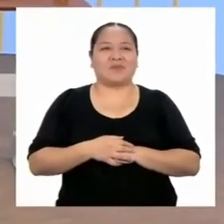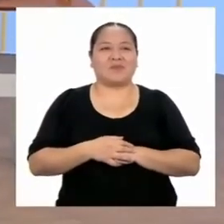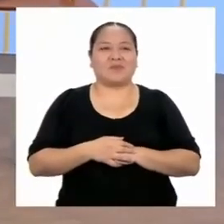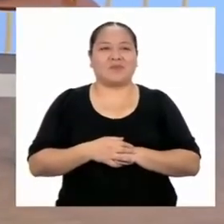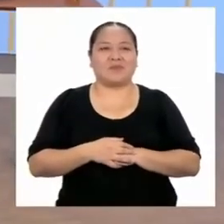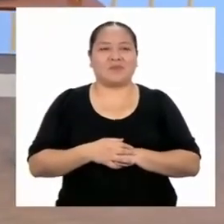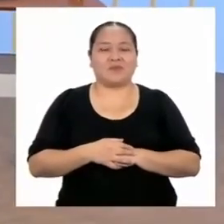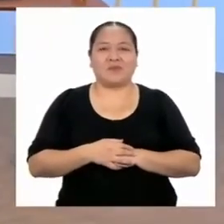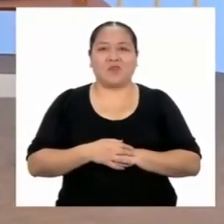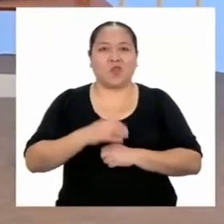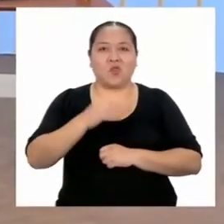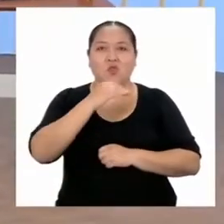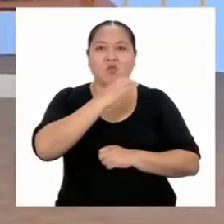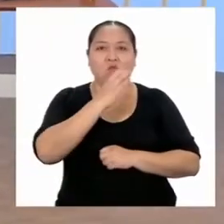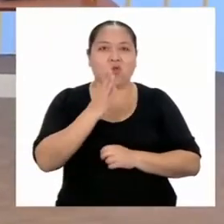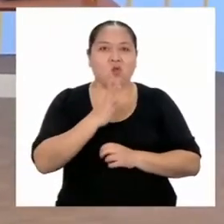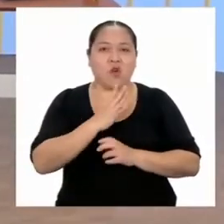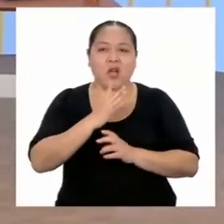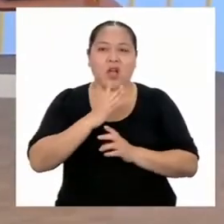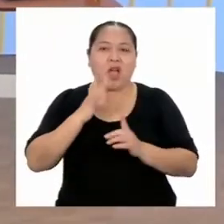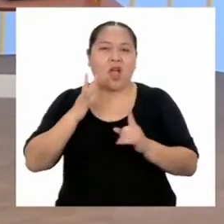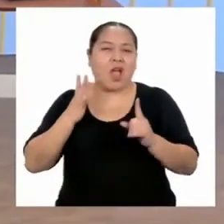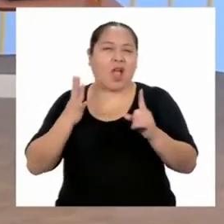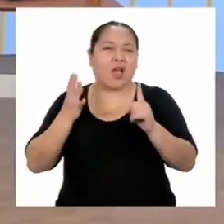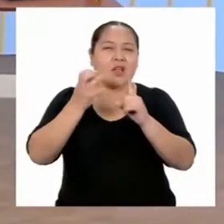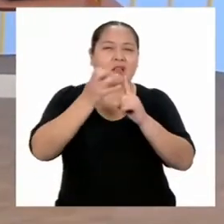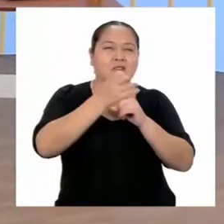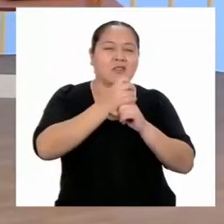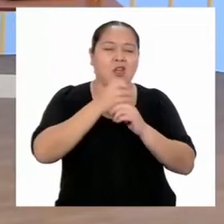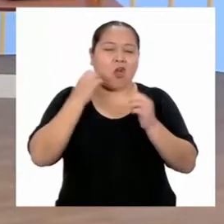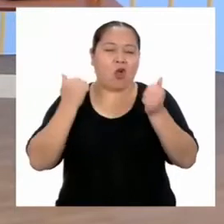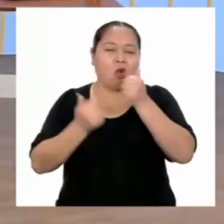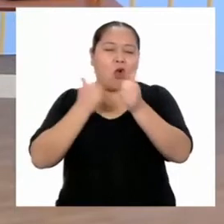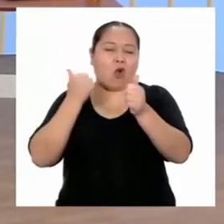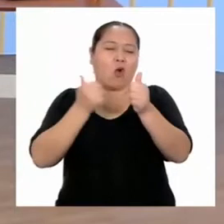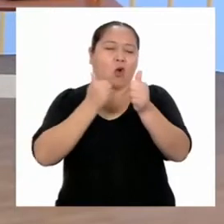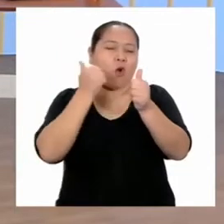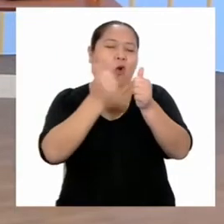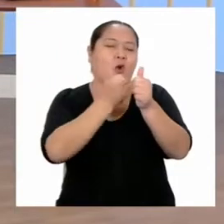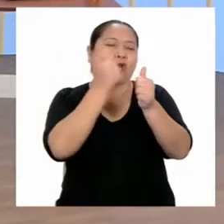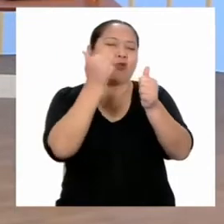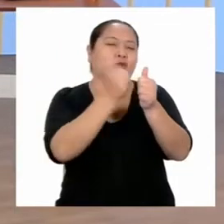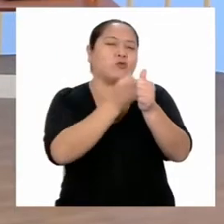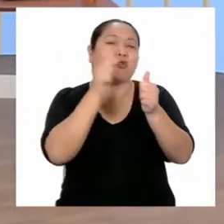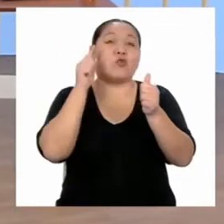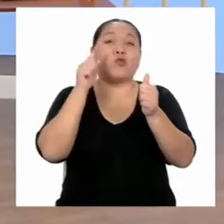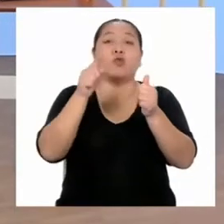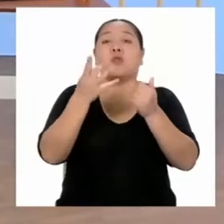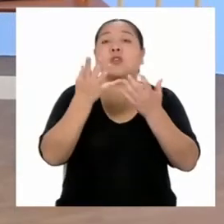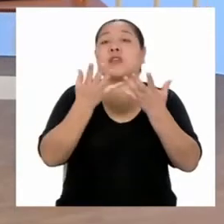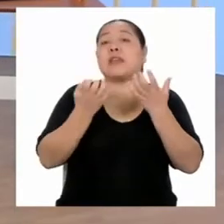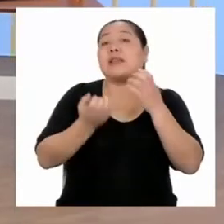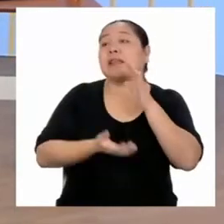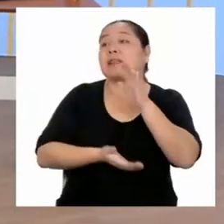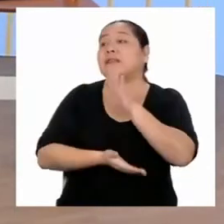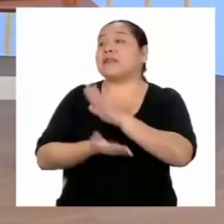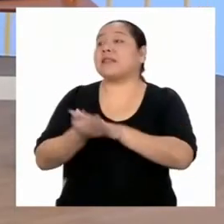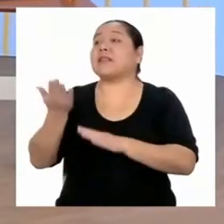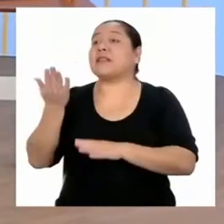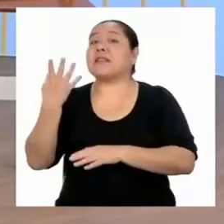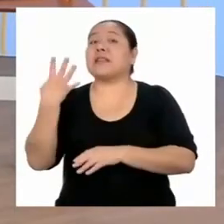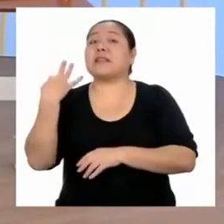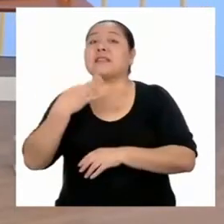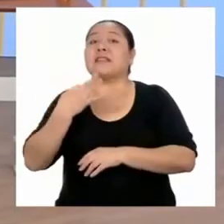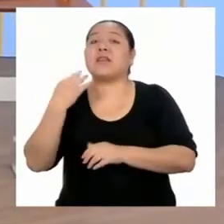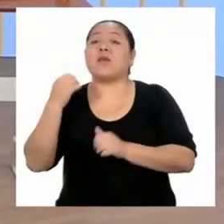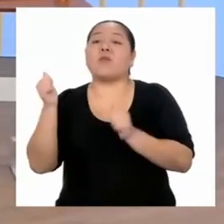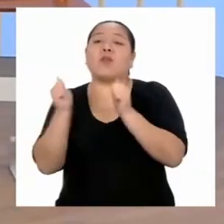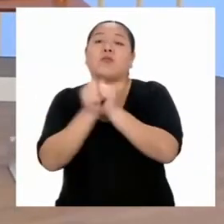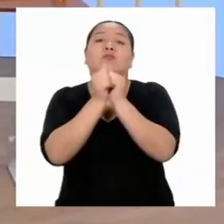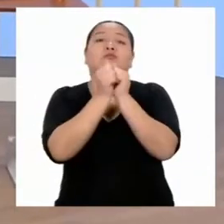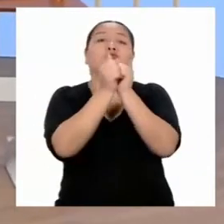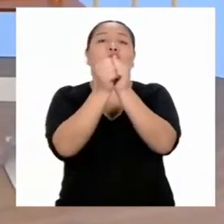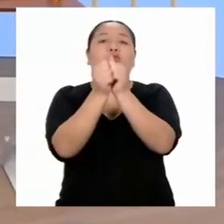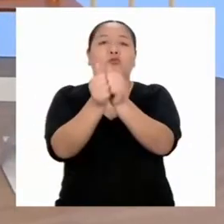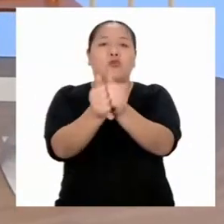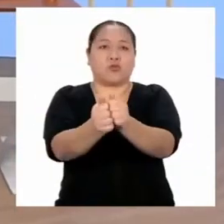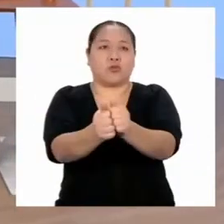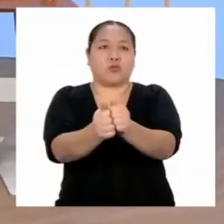Nunca podrás alcanzarme aunque corras tras de mí. Y por más que quieras irte, siempre estaré junto a ti.